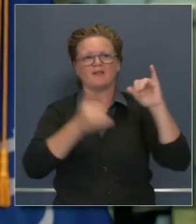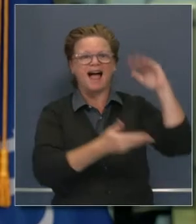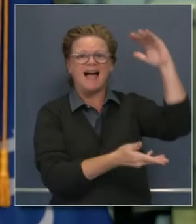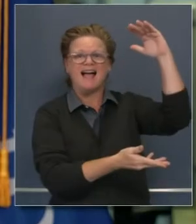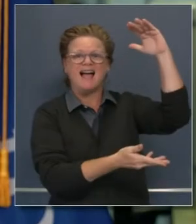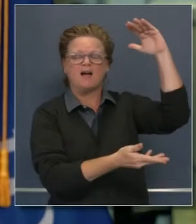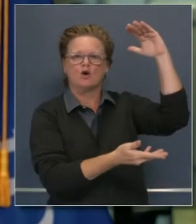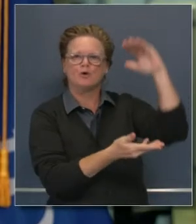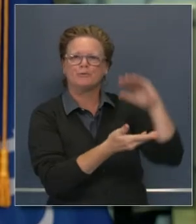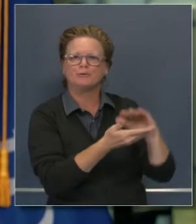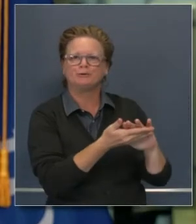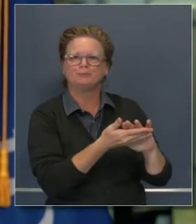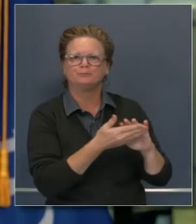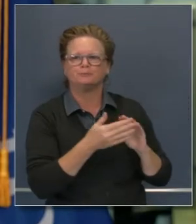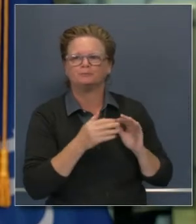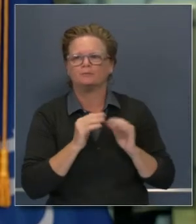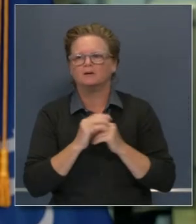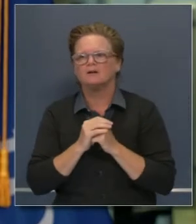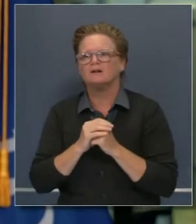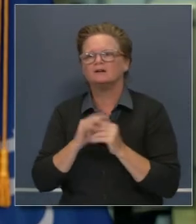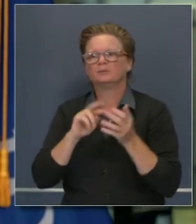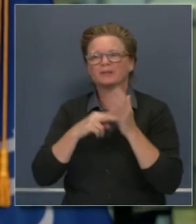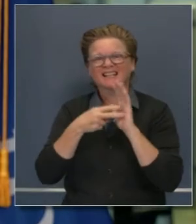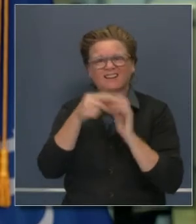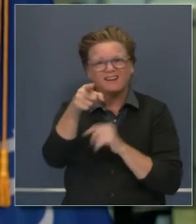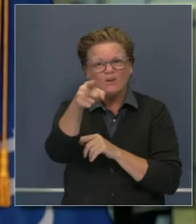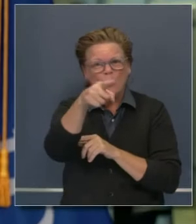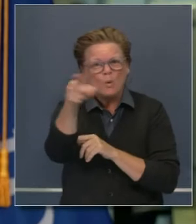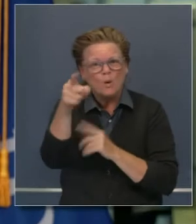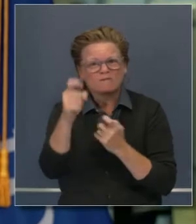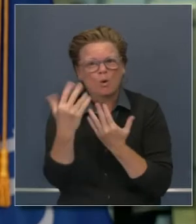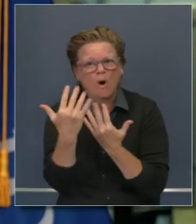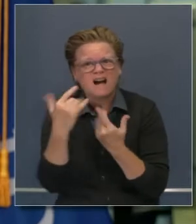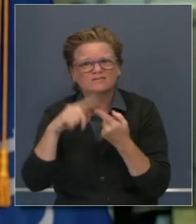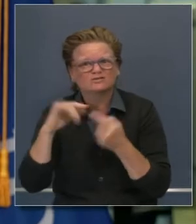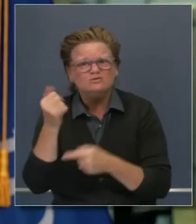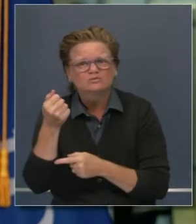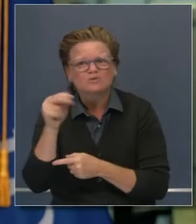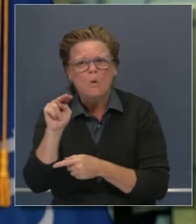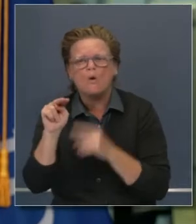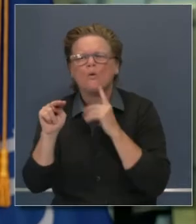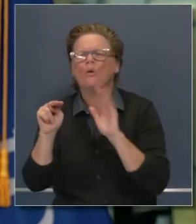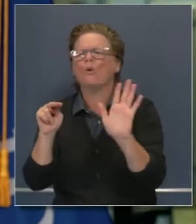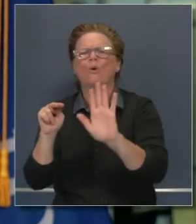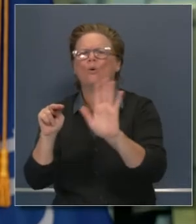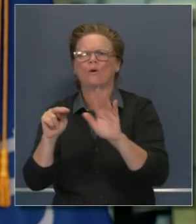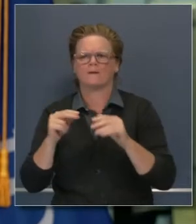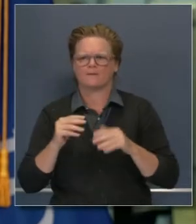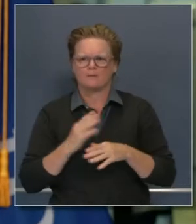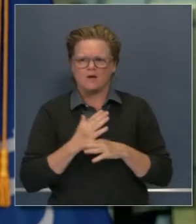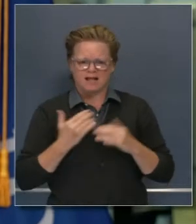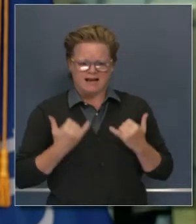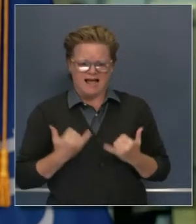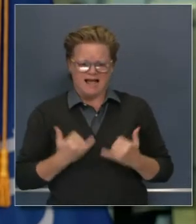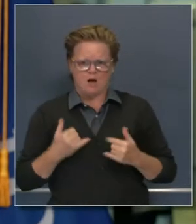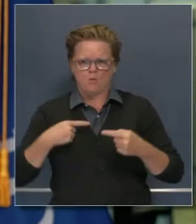haciendo adelantos. No estamos diciendo que en enero tendrán que esperar. Estaremos llevando a cabo este